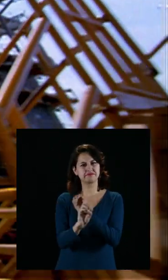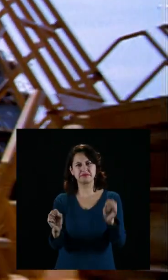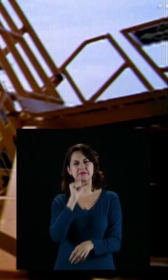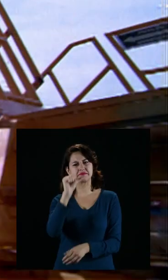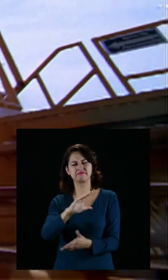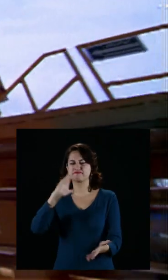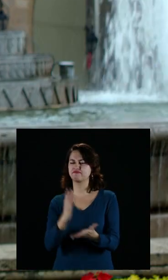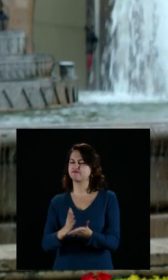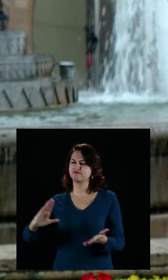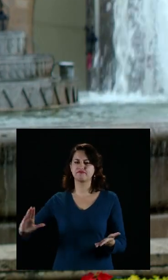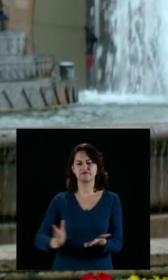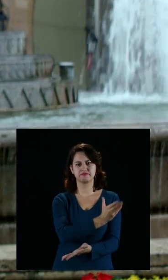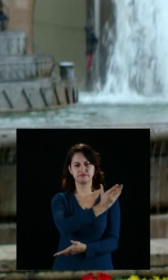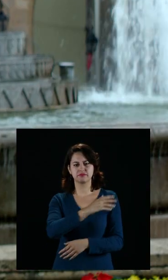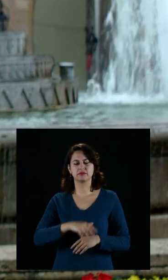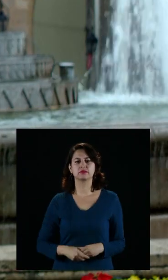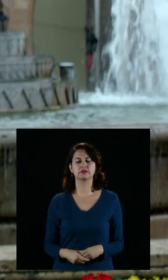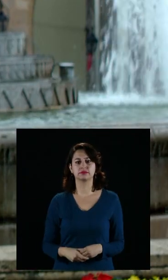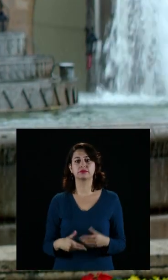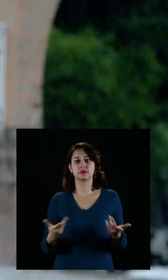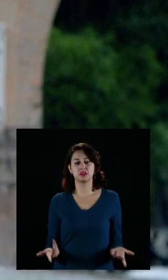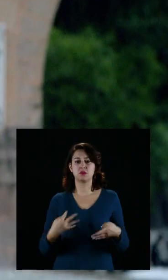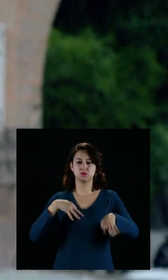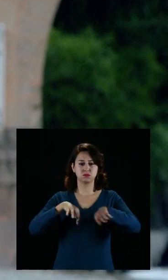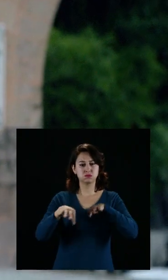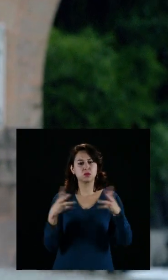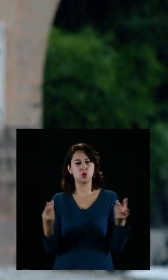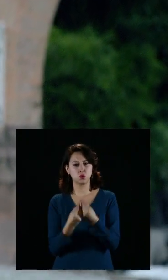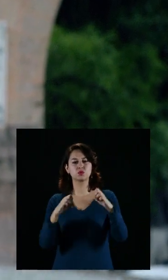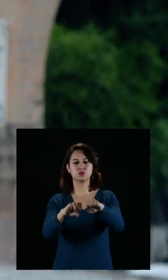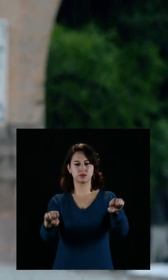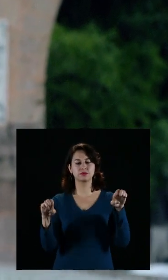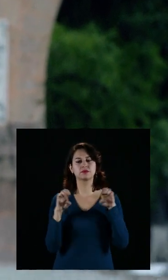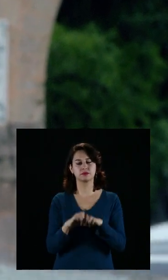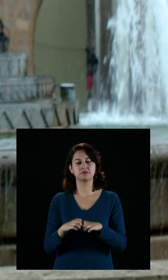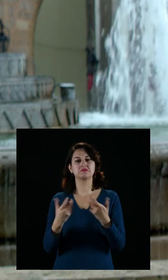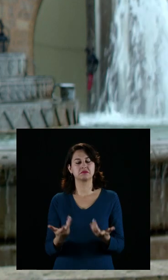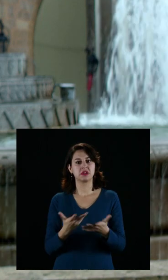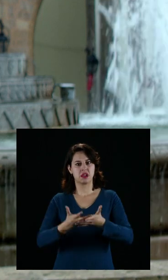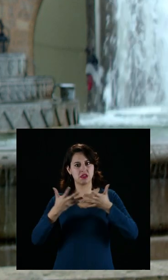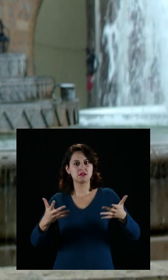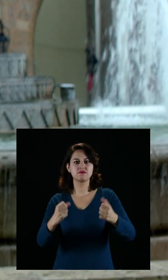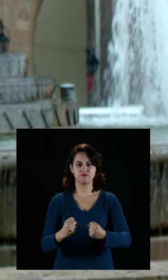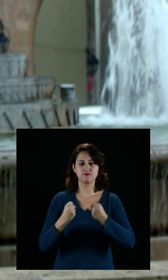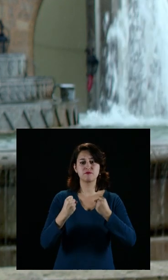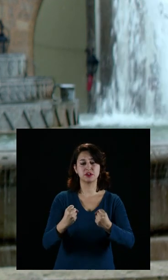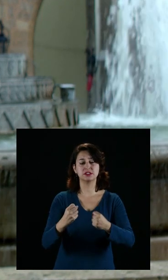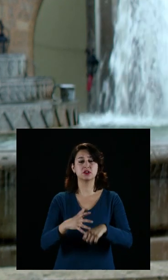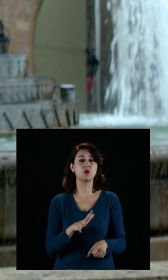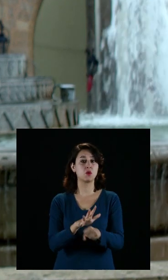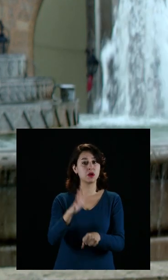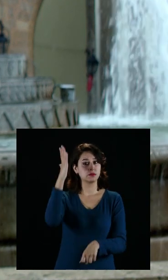sindicatos que no buscan defender a los trabajadores. Este ha sido un trabajo de equipo, de un equipo